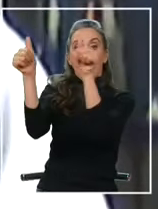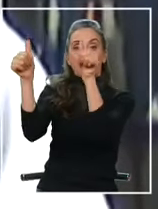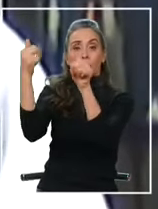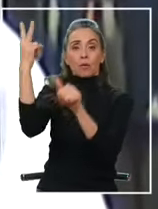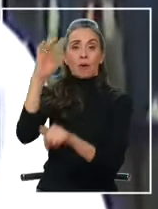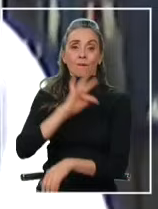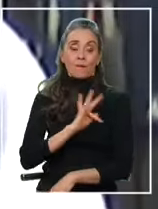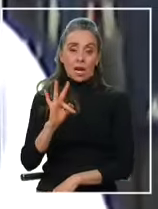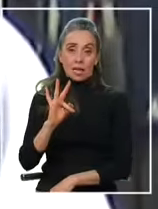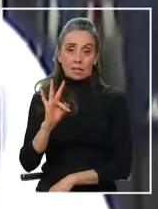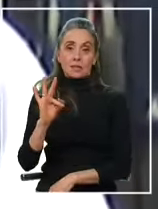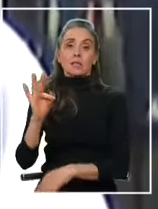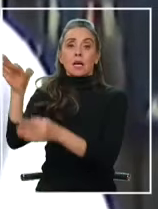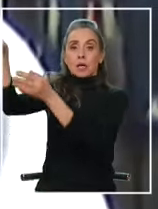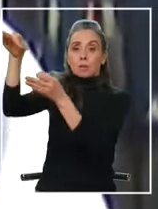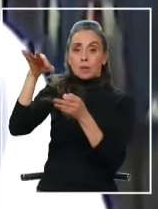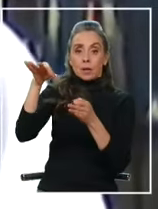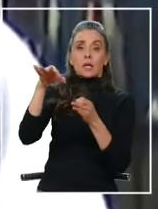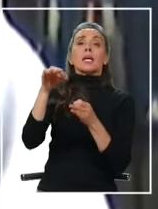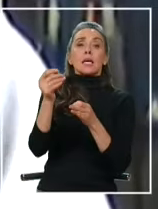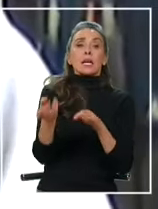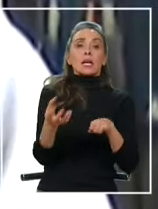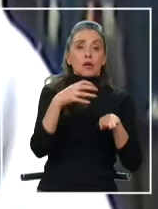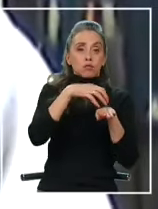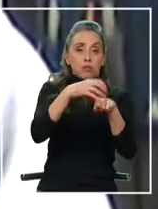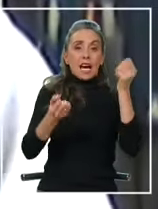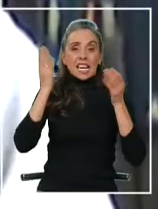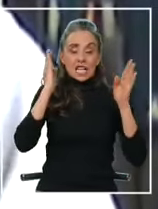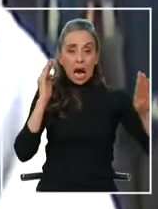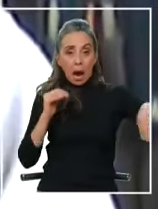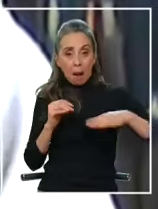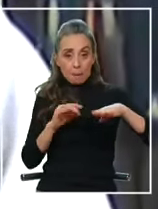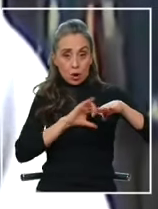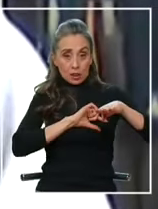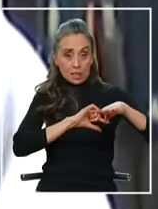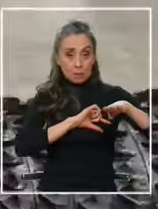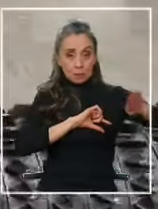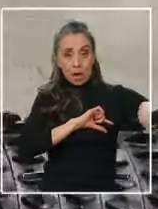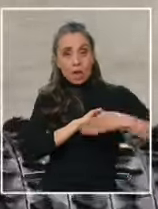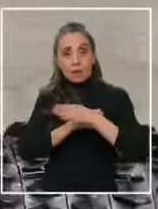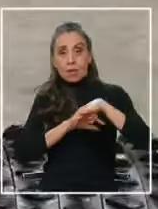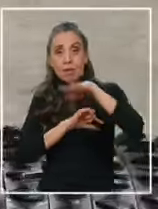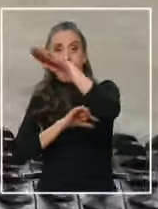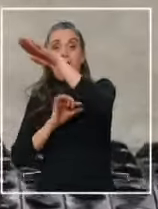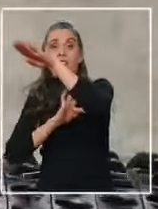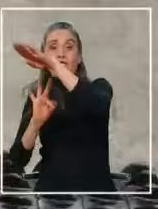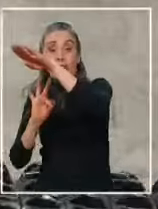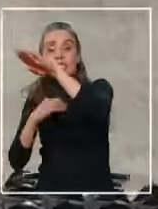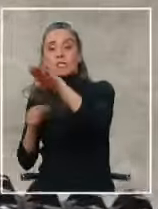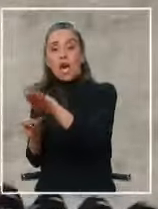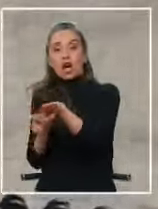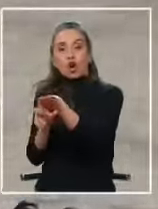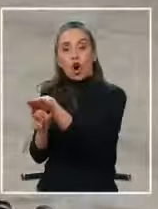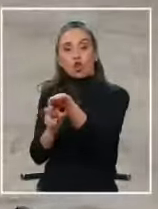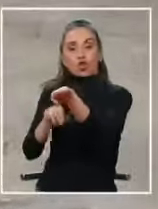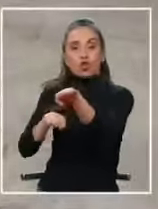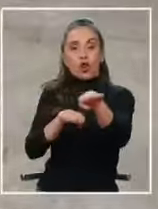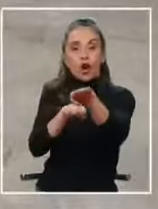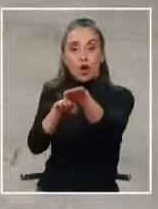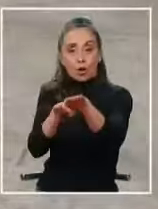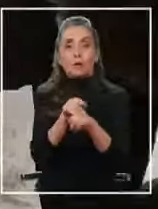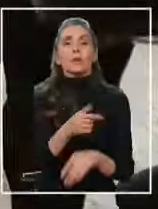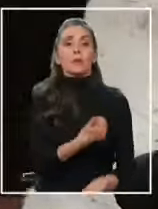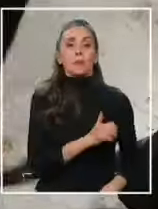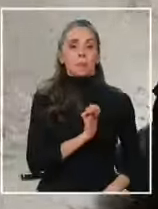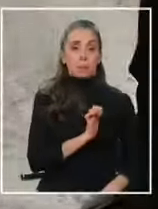francesas el trámite del tránsito controlado es decir en este caso pasa por España y penaliza en Francia la PDI coordinada con la